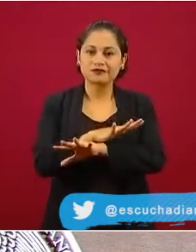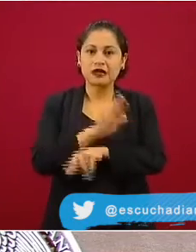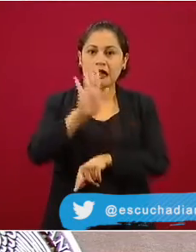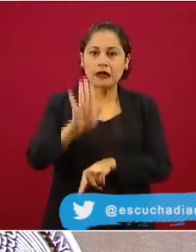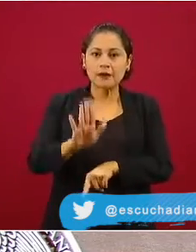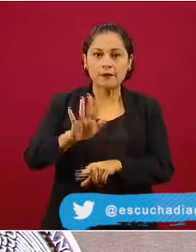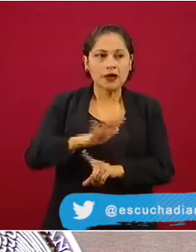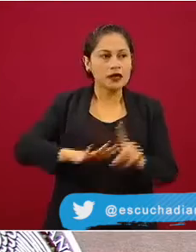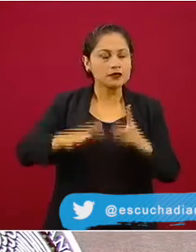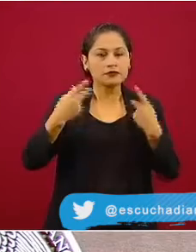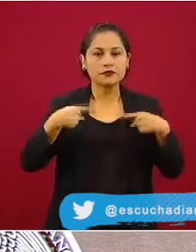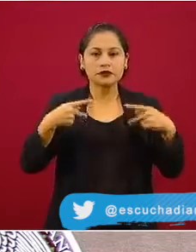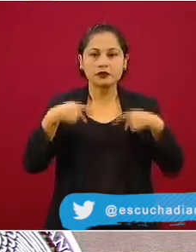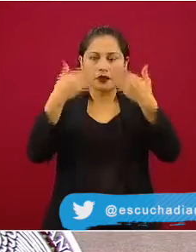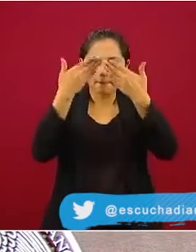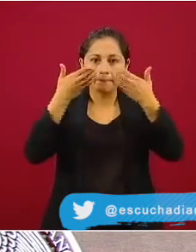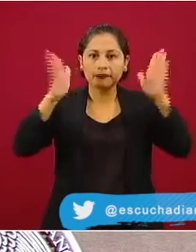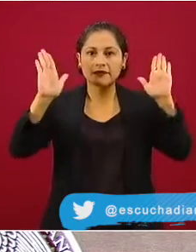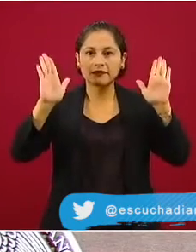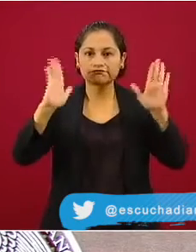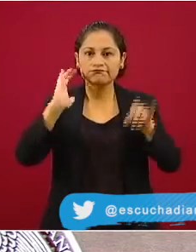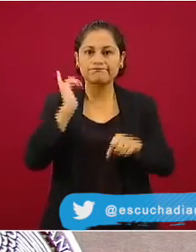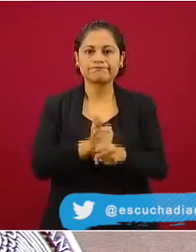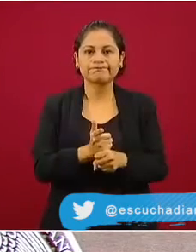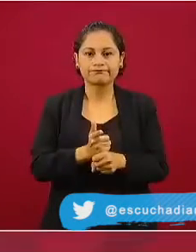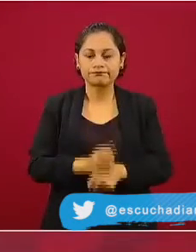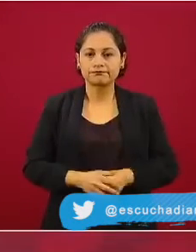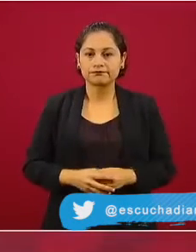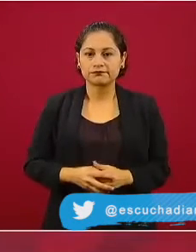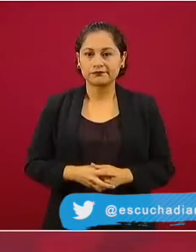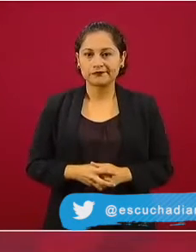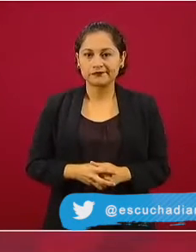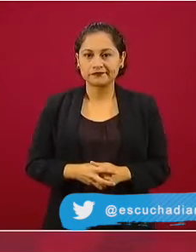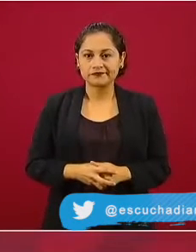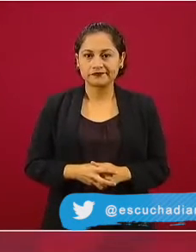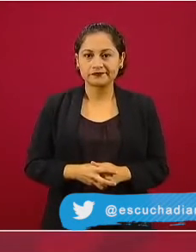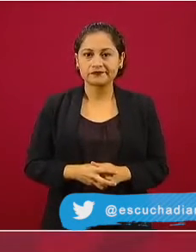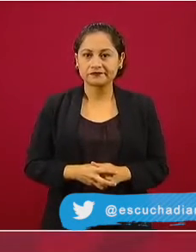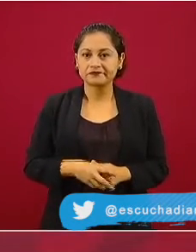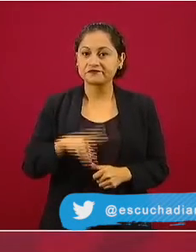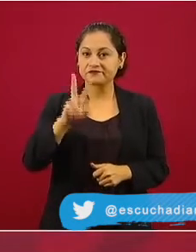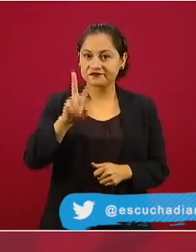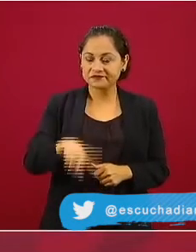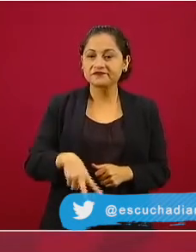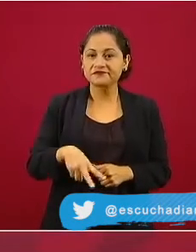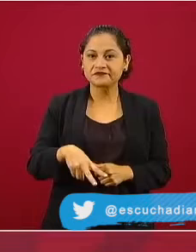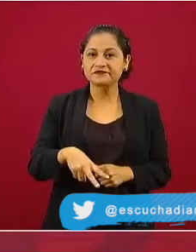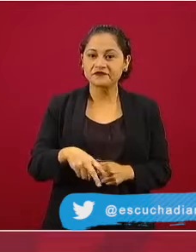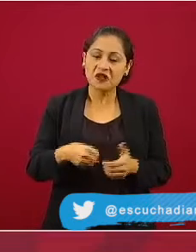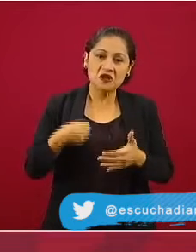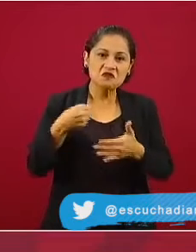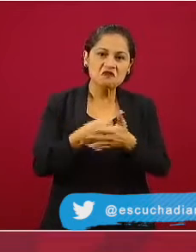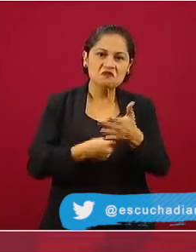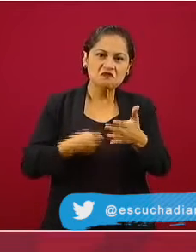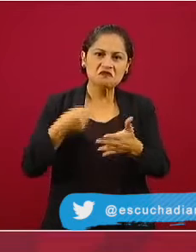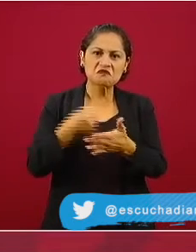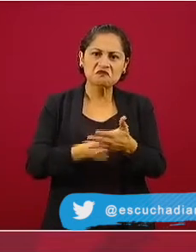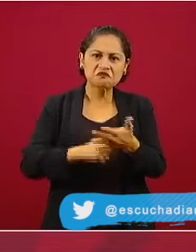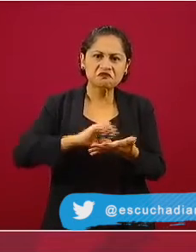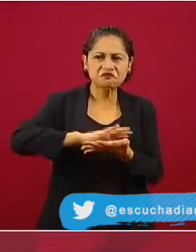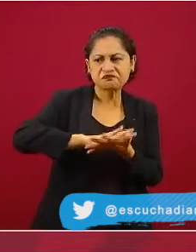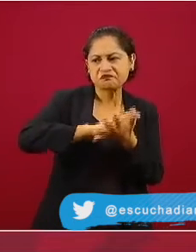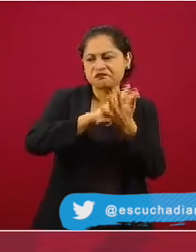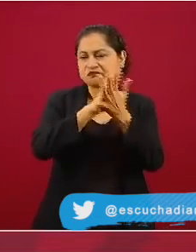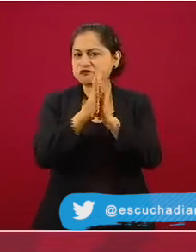ciudadano. Una revolución de las conciencias. Un cambio de mentalidad.